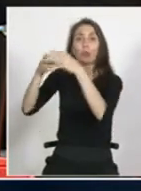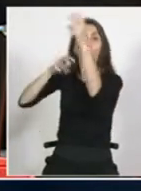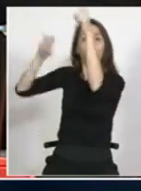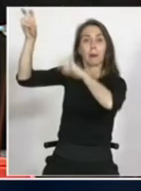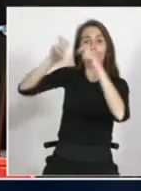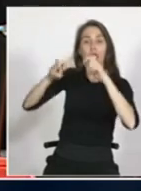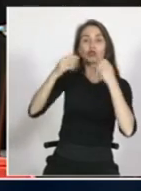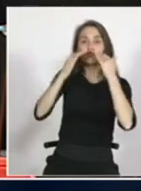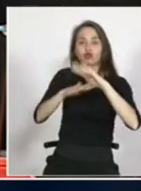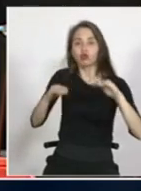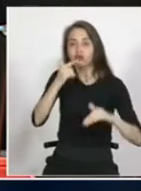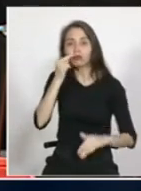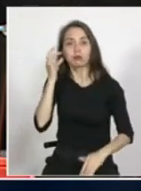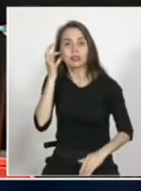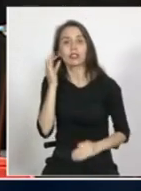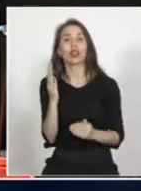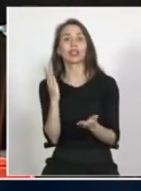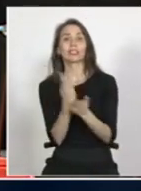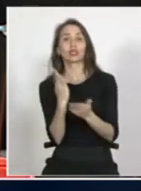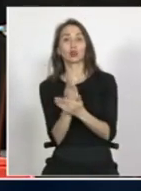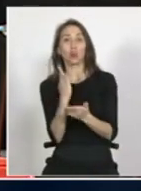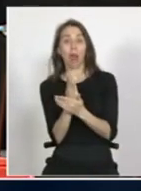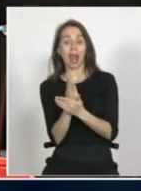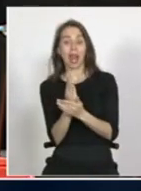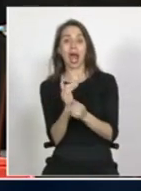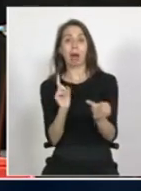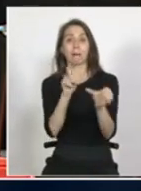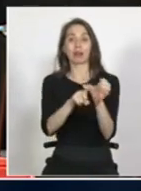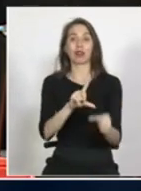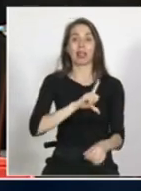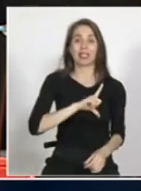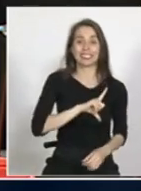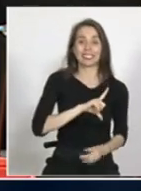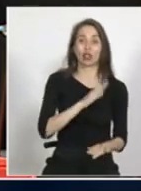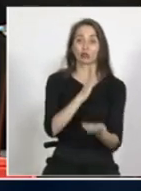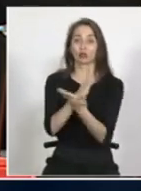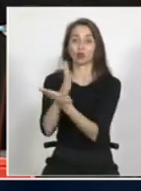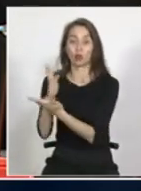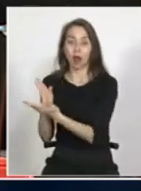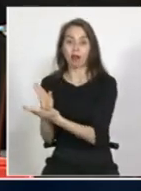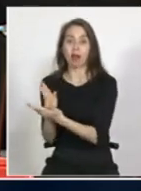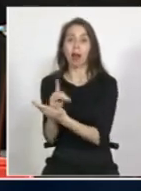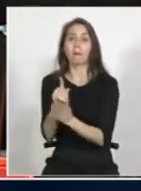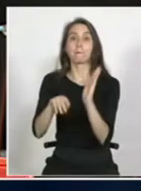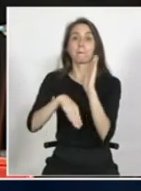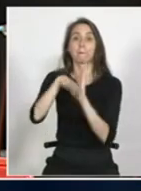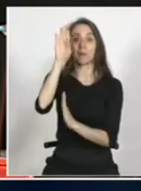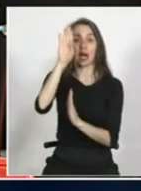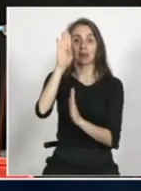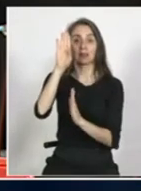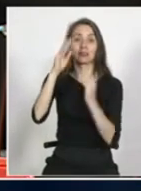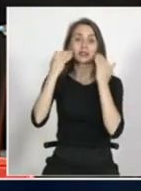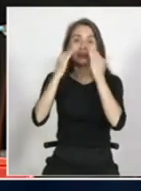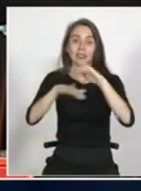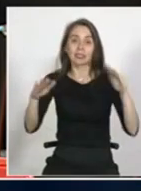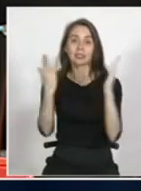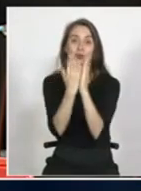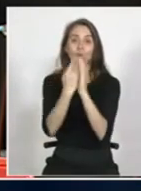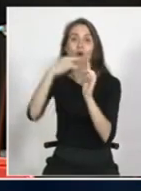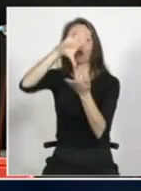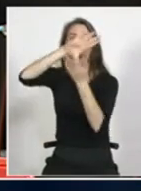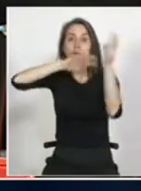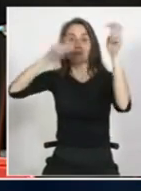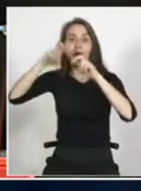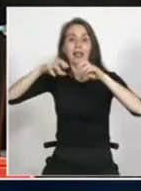Y la matrícula de la Comuna Antofagasta solamente, de los liceos y de las escuelas, donde, lógicamente, se concentra la mayor cantidad de estudiantes migrantes,